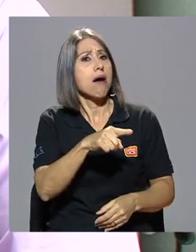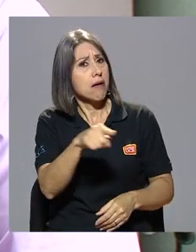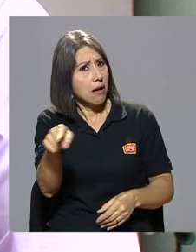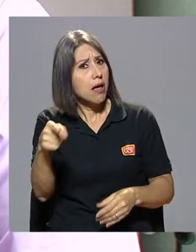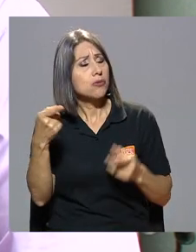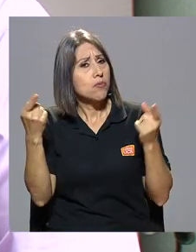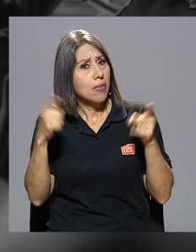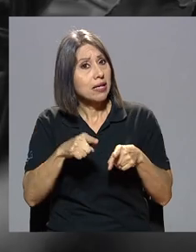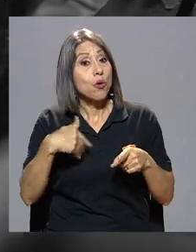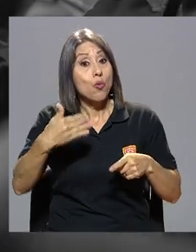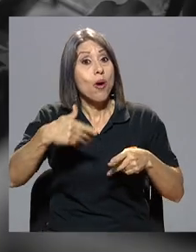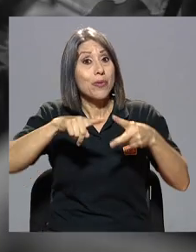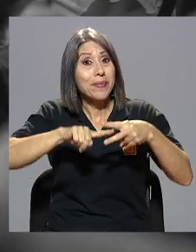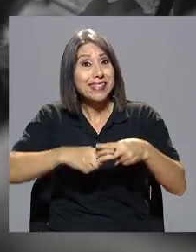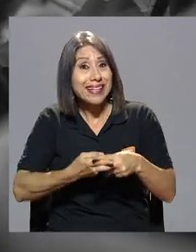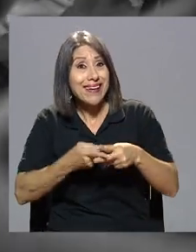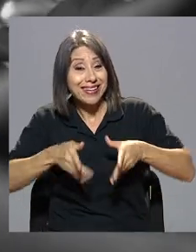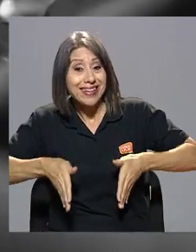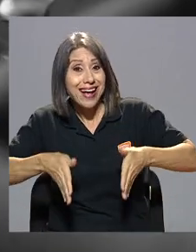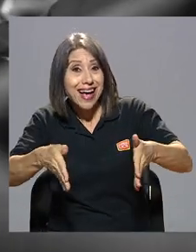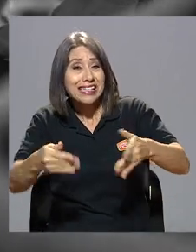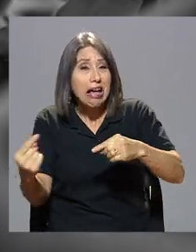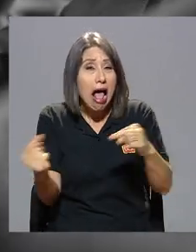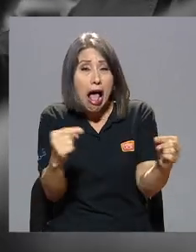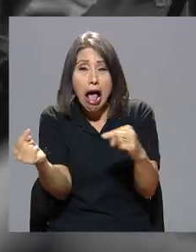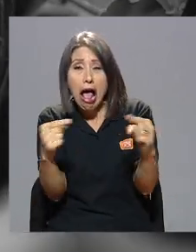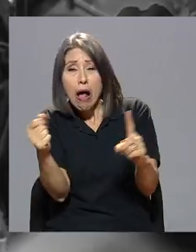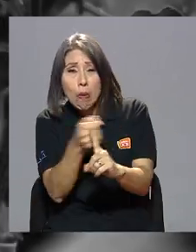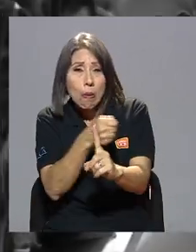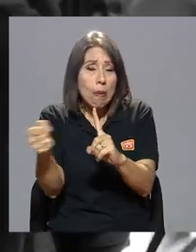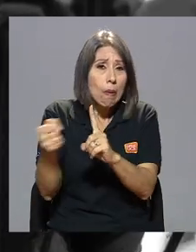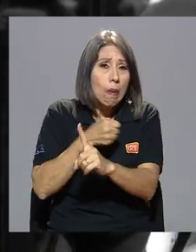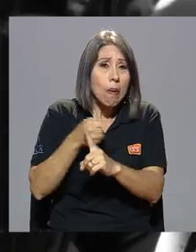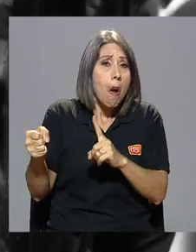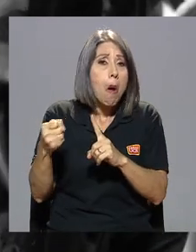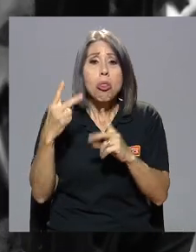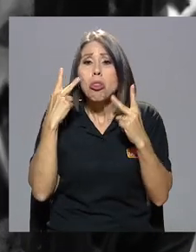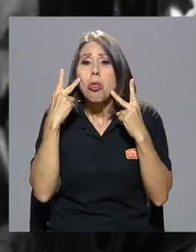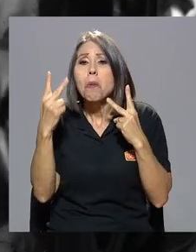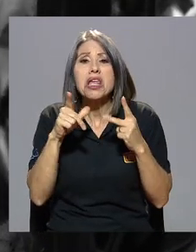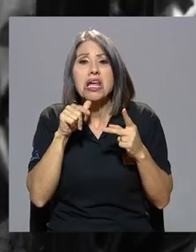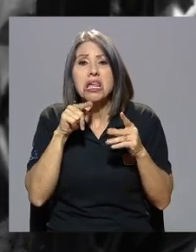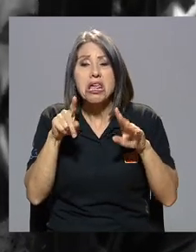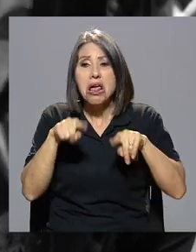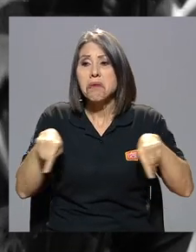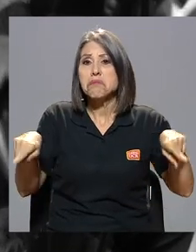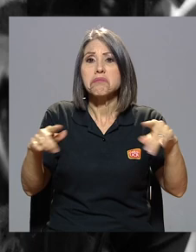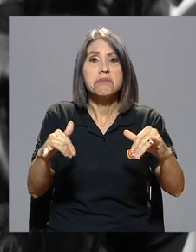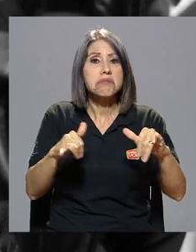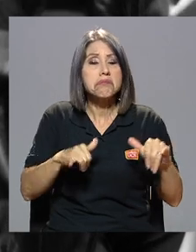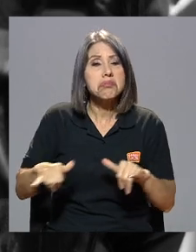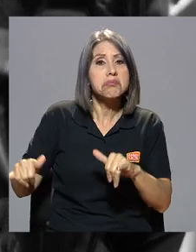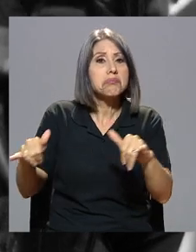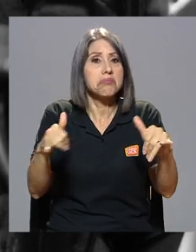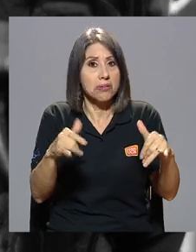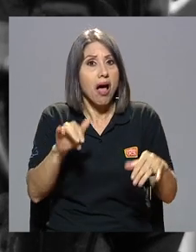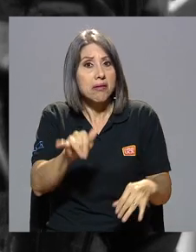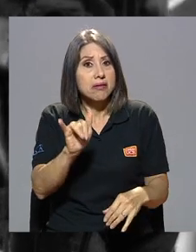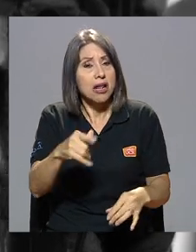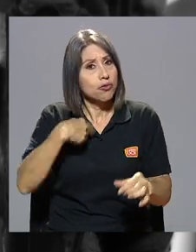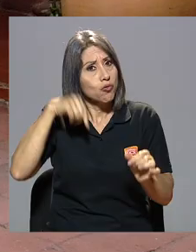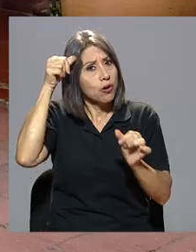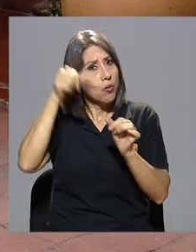agresiones cuando se formaban las broncas callejeras eran indiscriminadas eran así